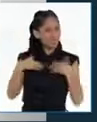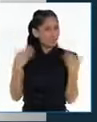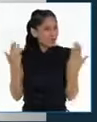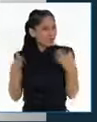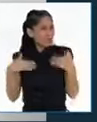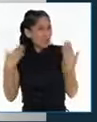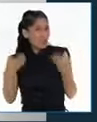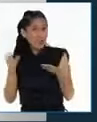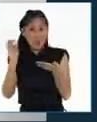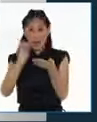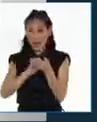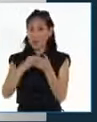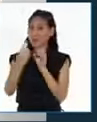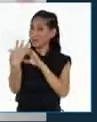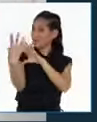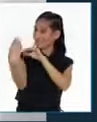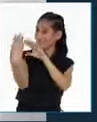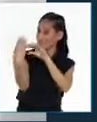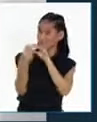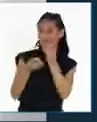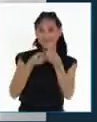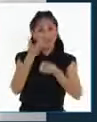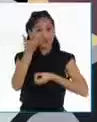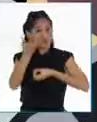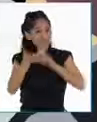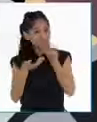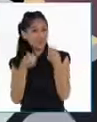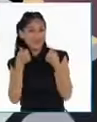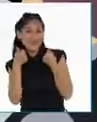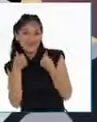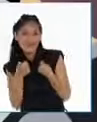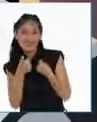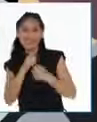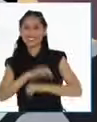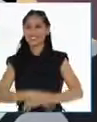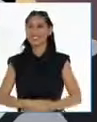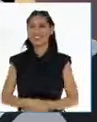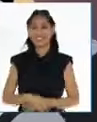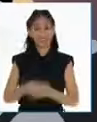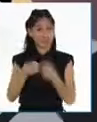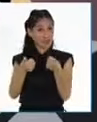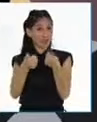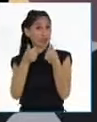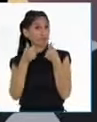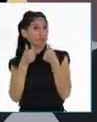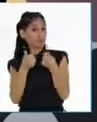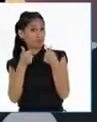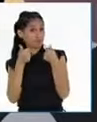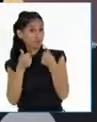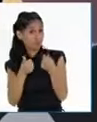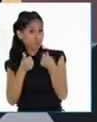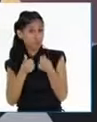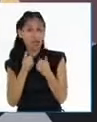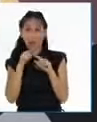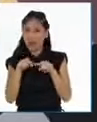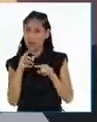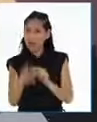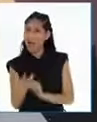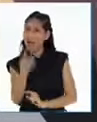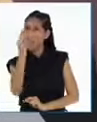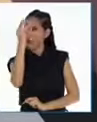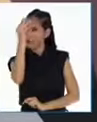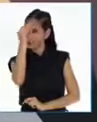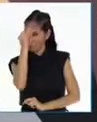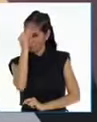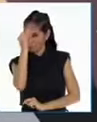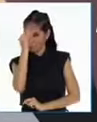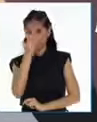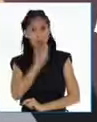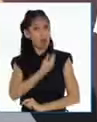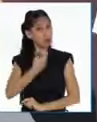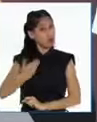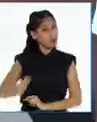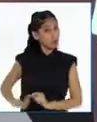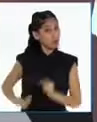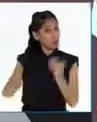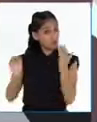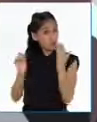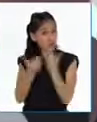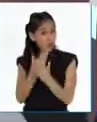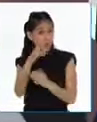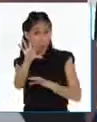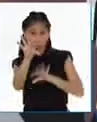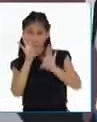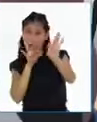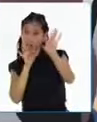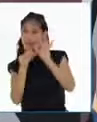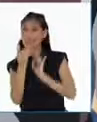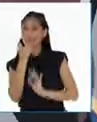poder conversar con ustedes. Hasta la próxima. Qué interesante ha sido aprender sobre las inyecciones. Ahora puedo hablar